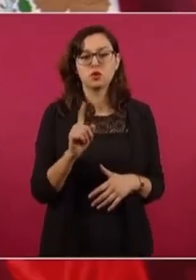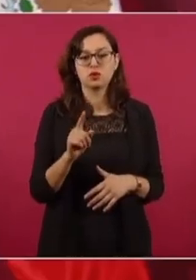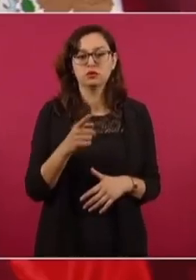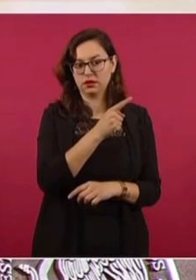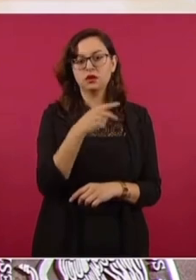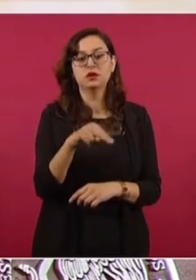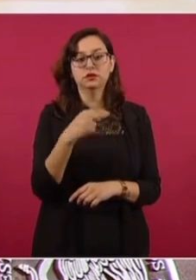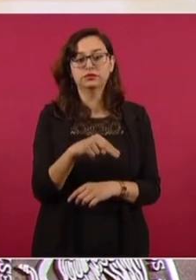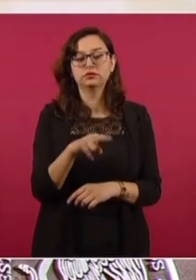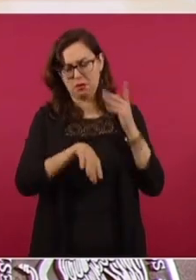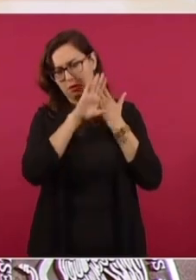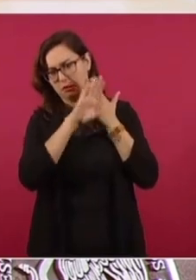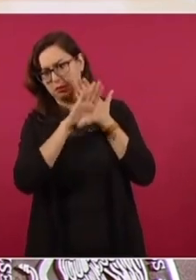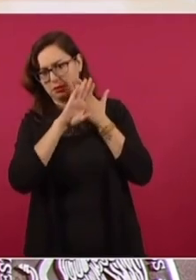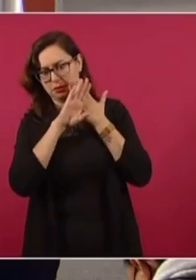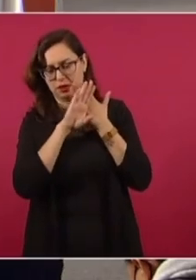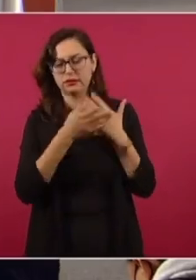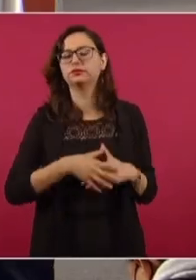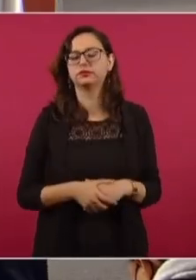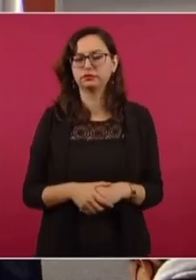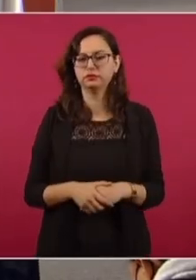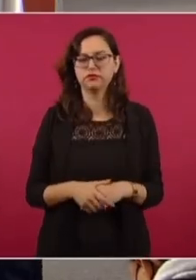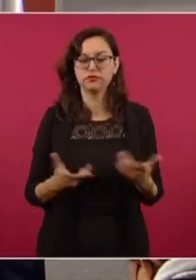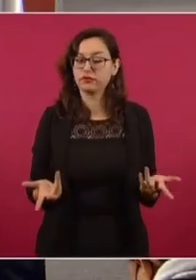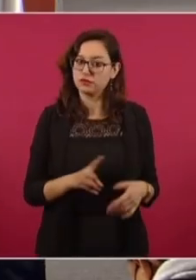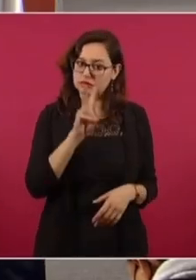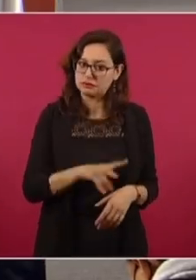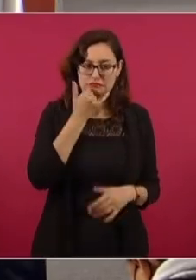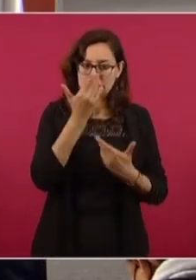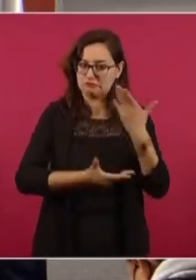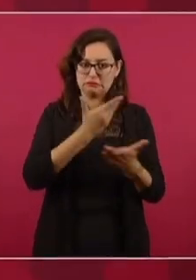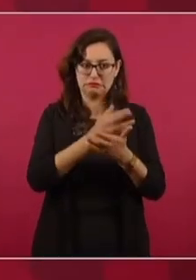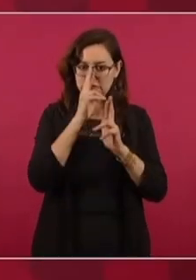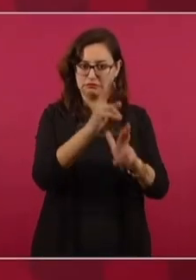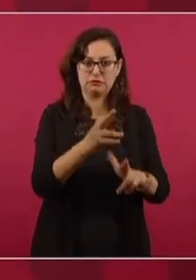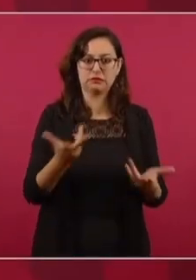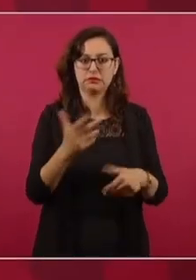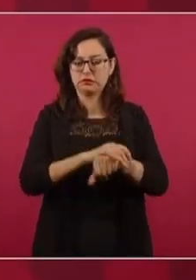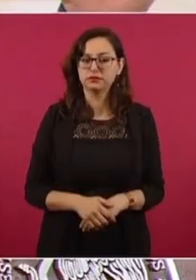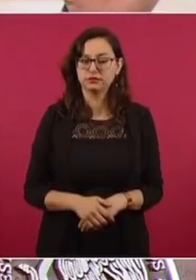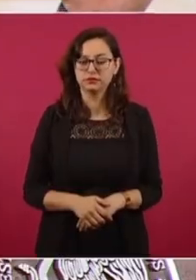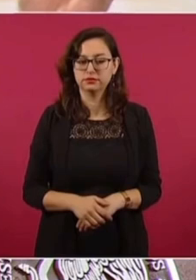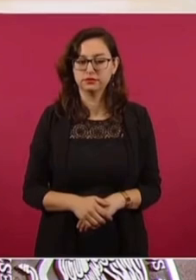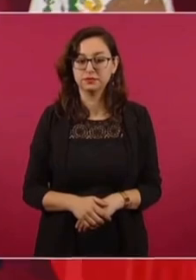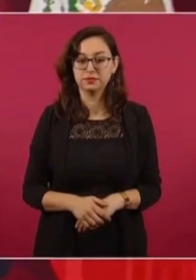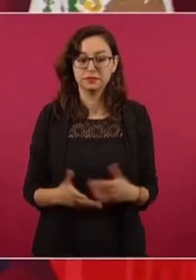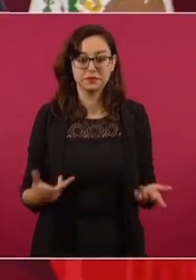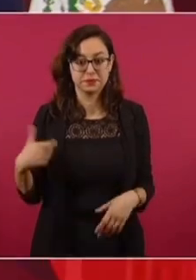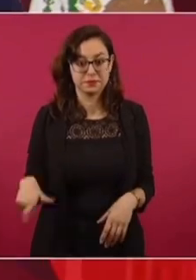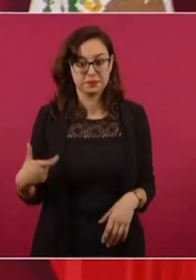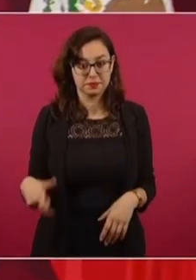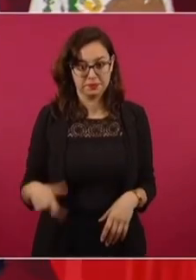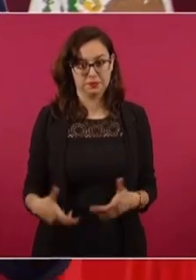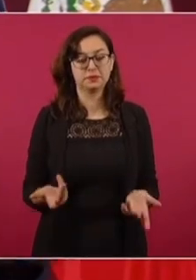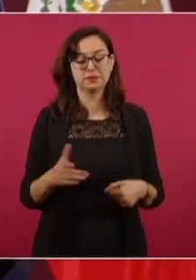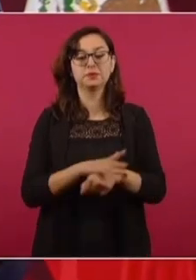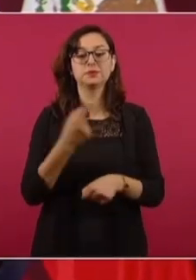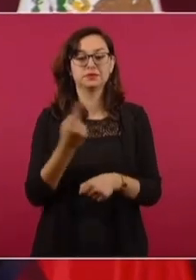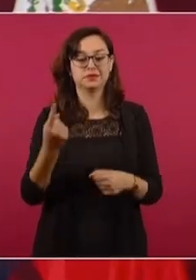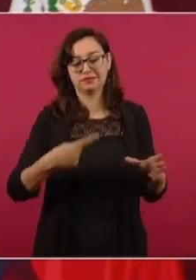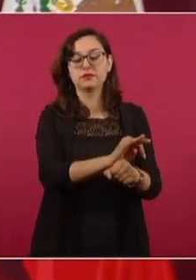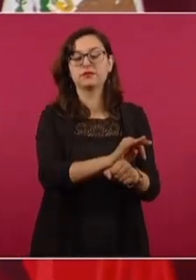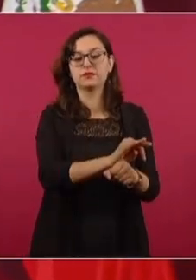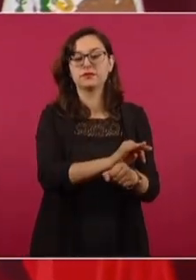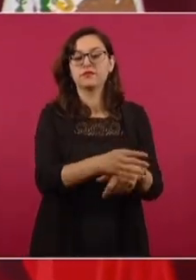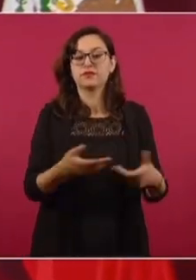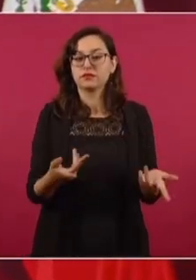los de Estados Unidos, Univisión y con todo respeto nuestro amigo Ramos. Pues eso les pagan muy bien porque defienden una